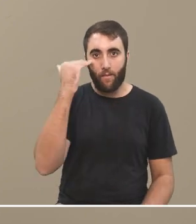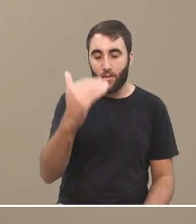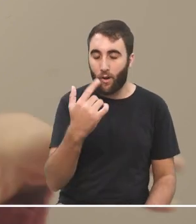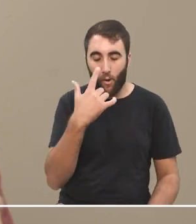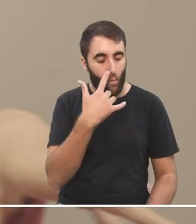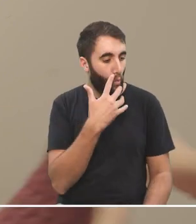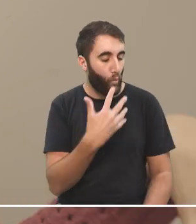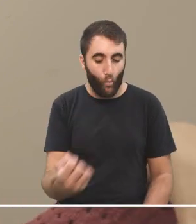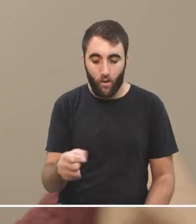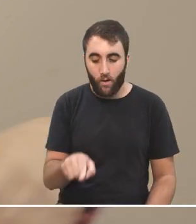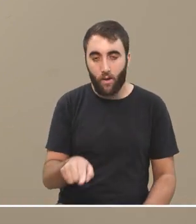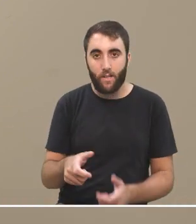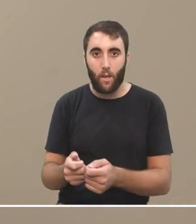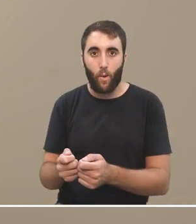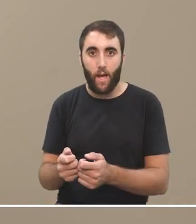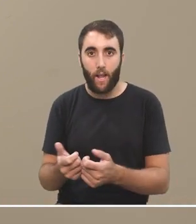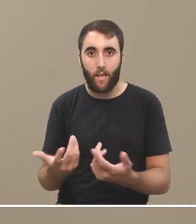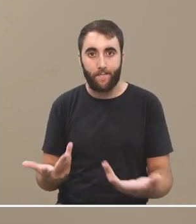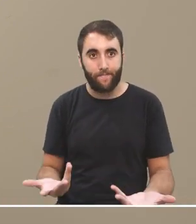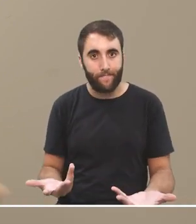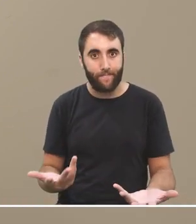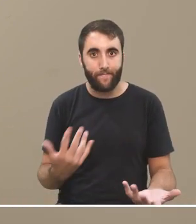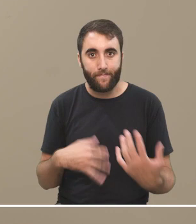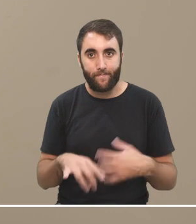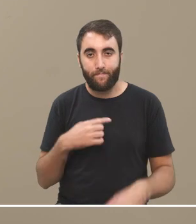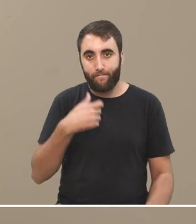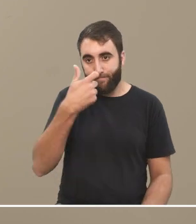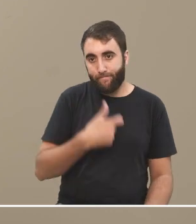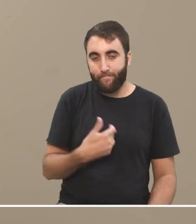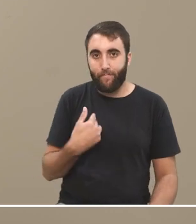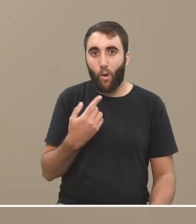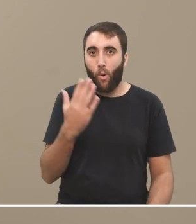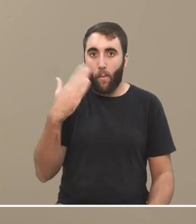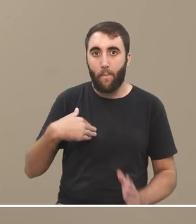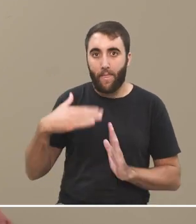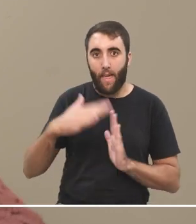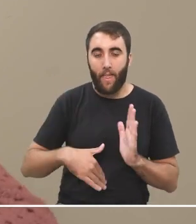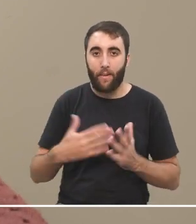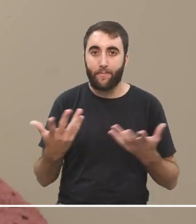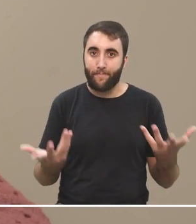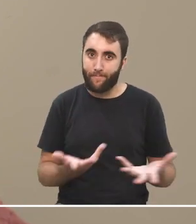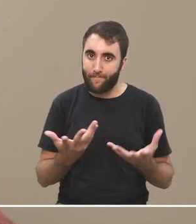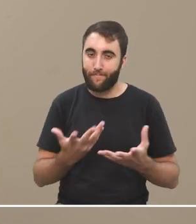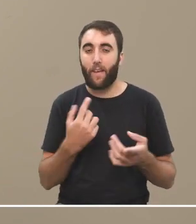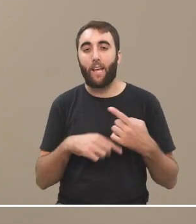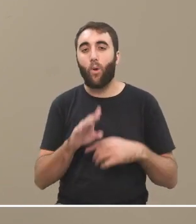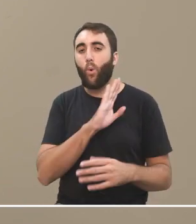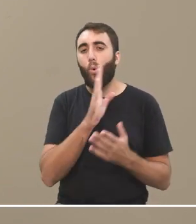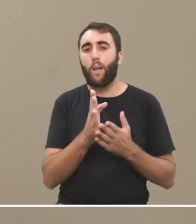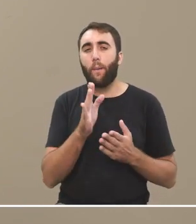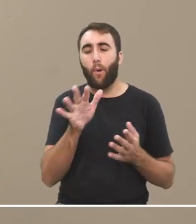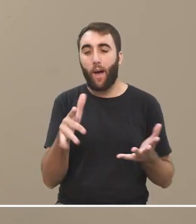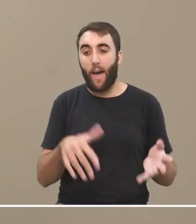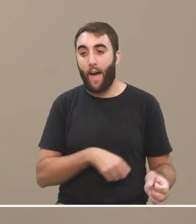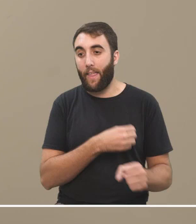captada cada uno por su celular, mucho más que por mi presencia. Y esto tuvo un último paso, por lo menos